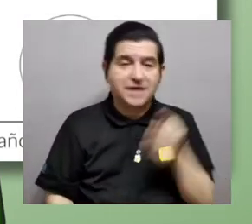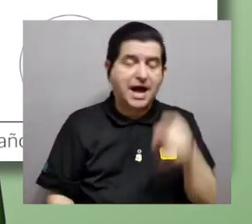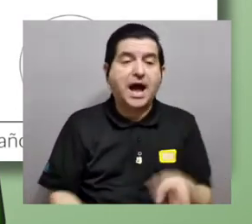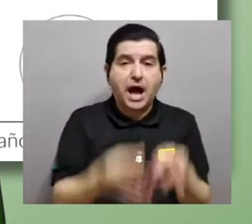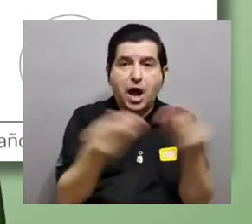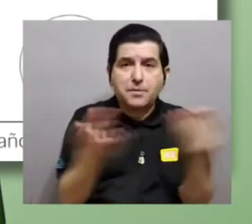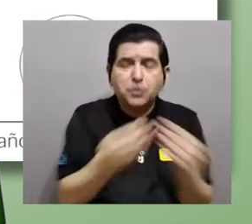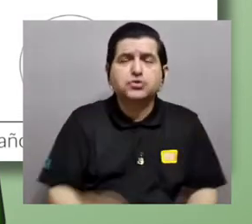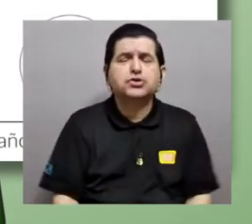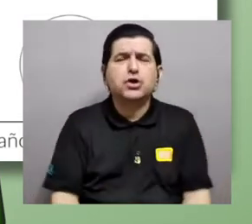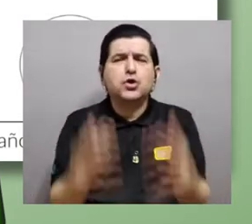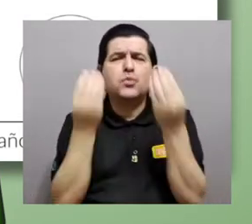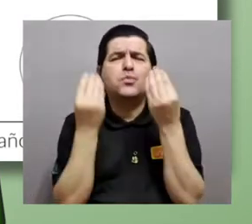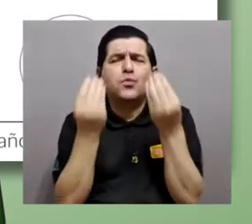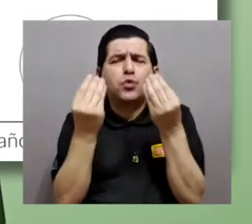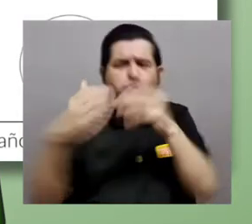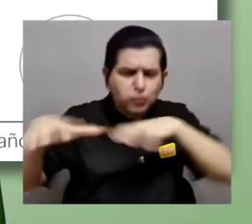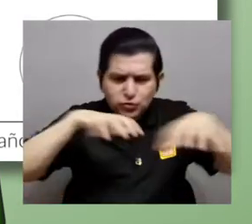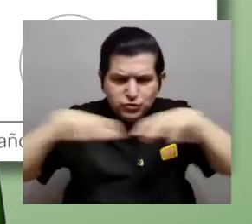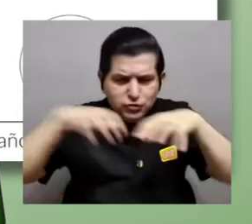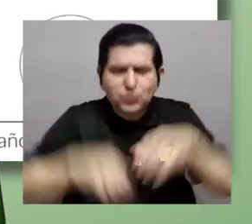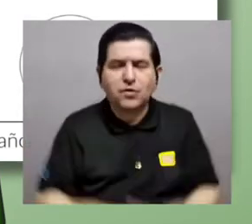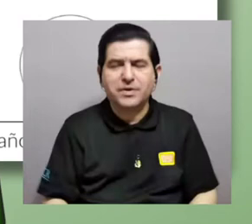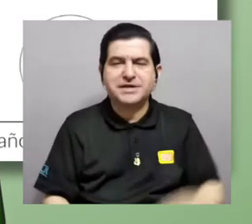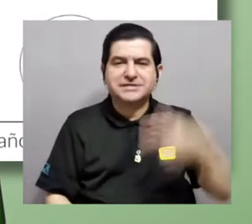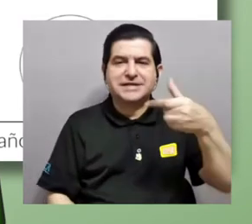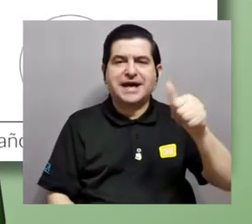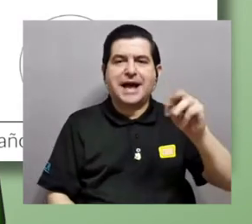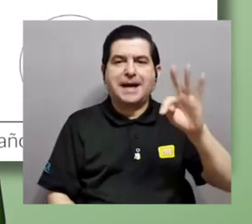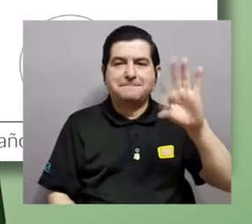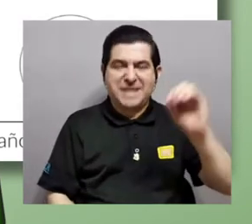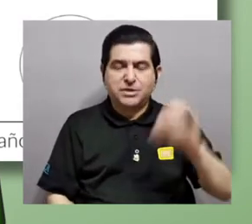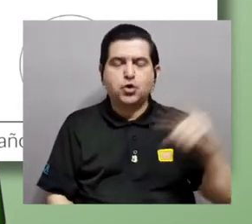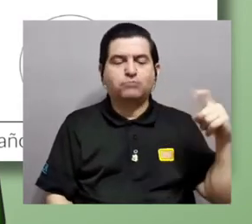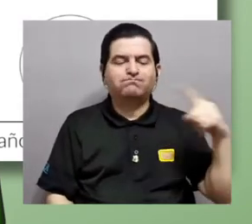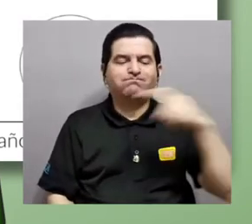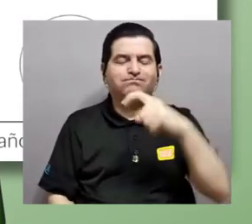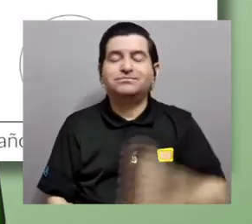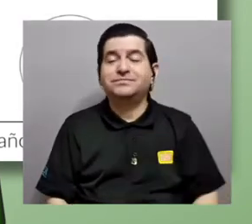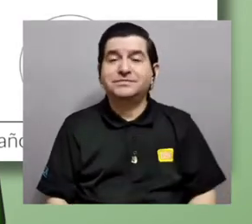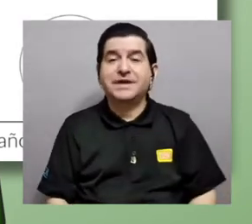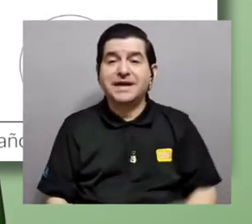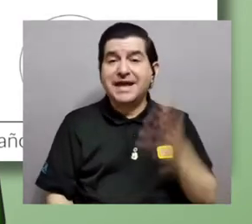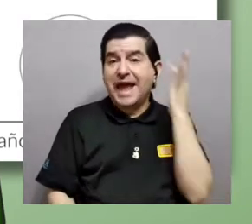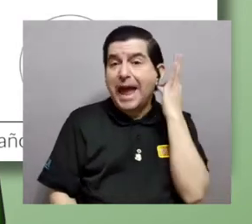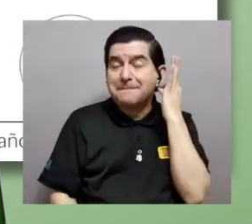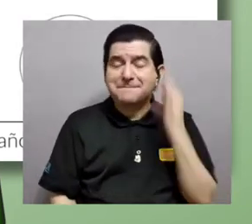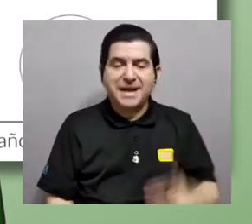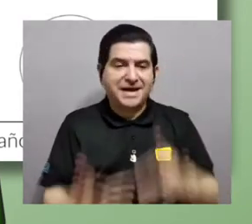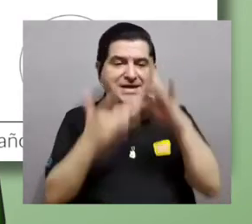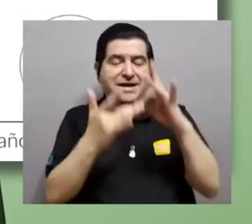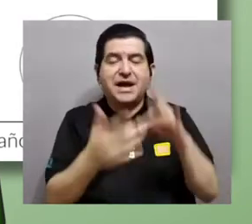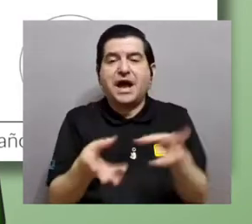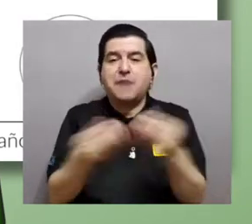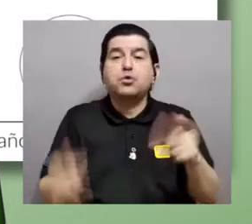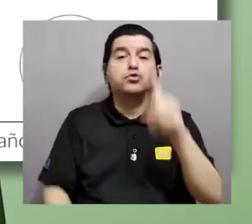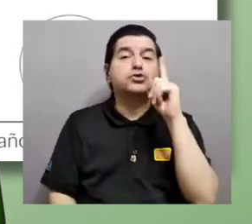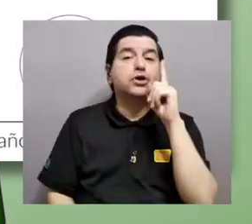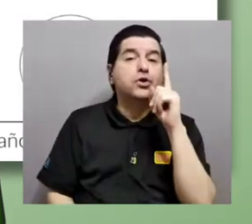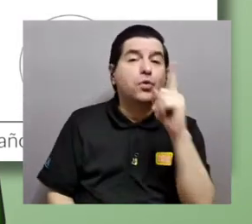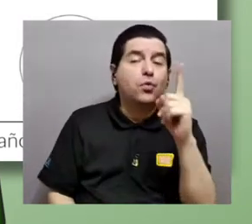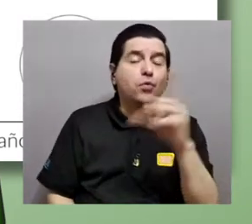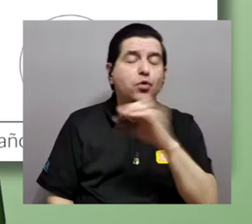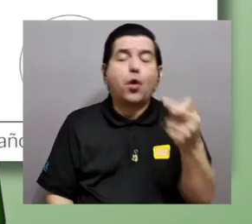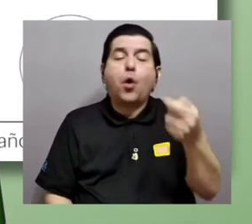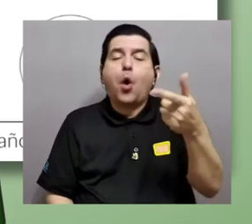muchos gametos móviles llamados espermatozoides y a hembras a los individuos que se especializan en producir unos pocos